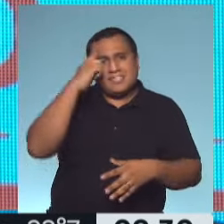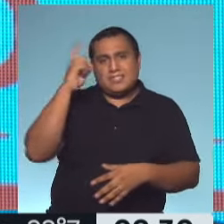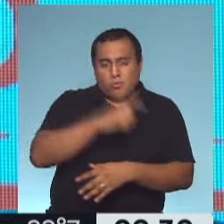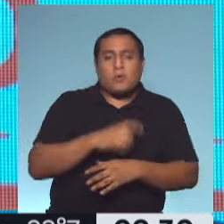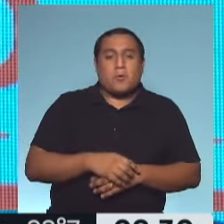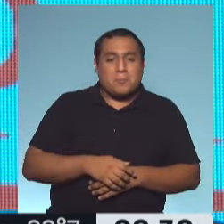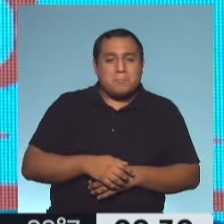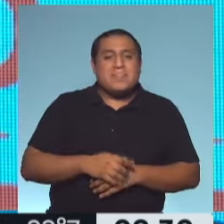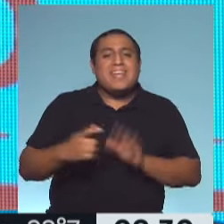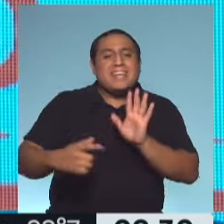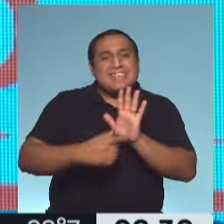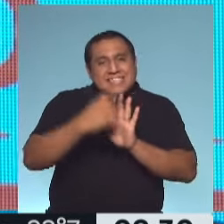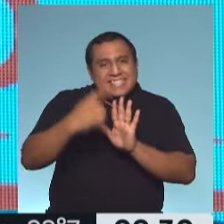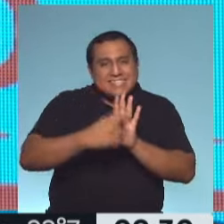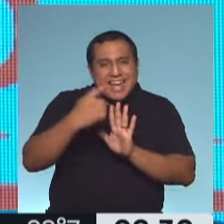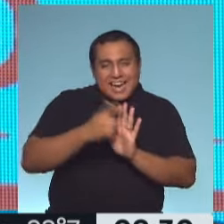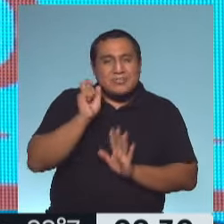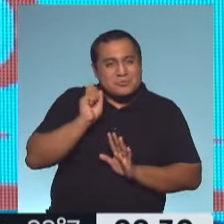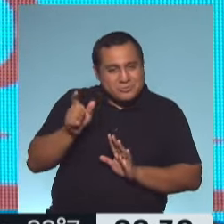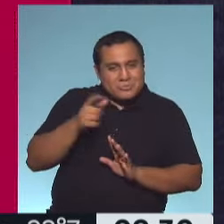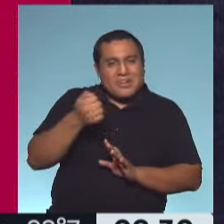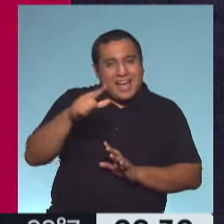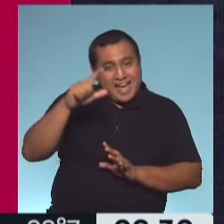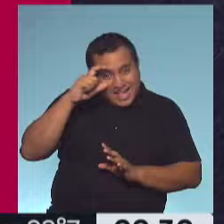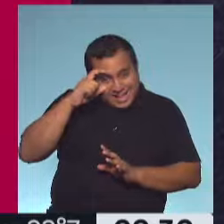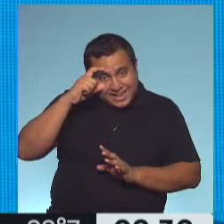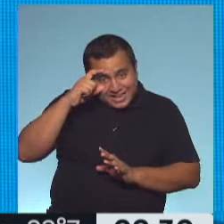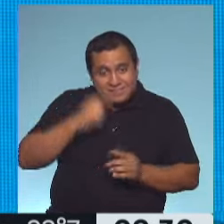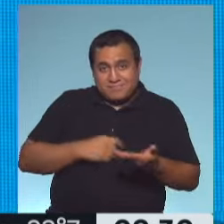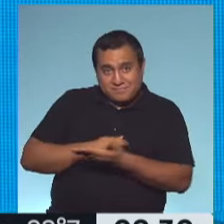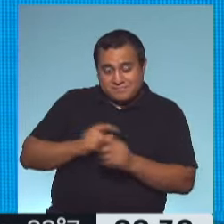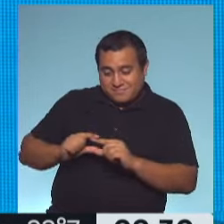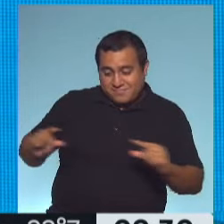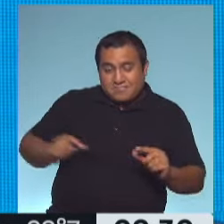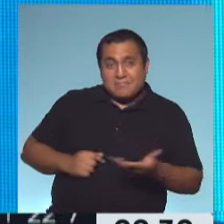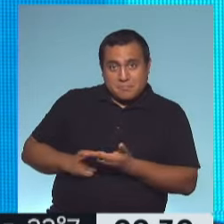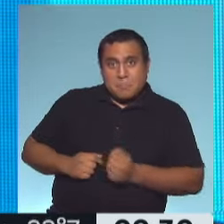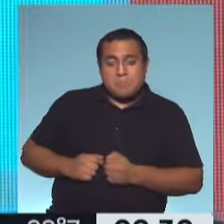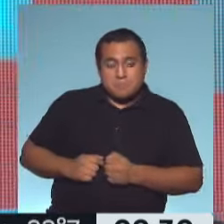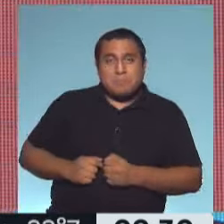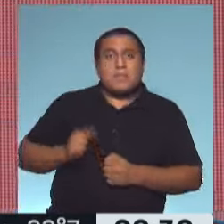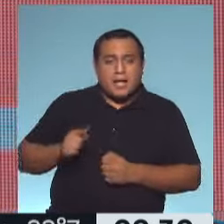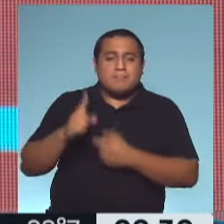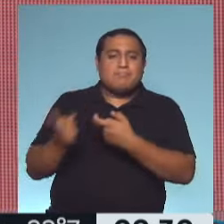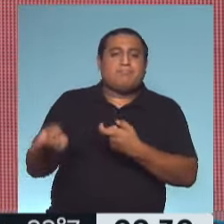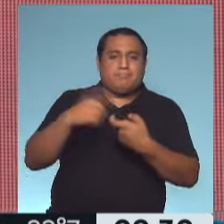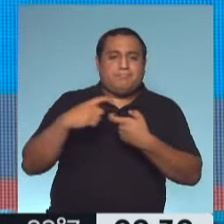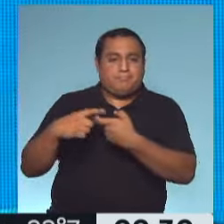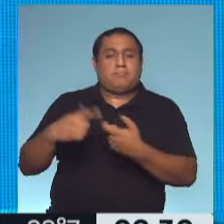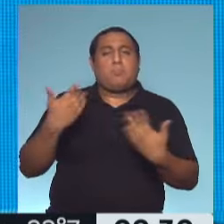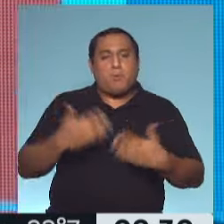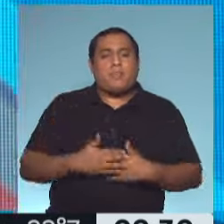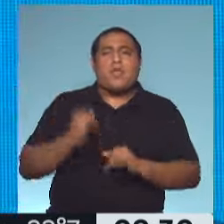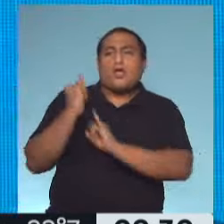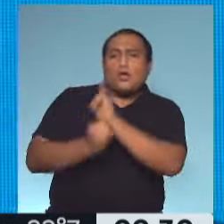cuentos que yo me cuento, si querés desanudarte, como decía Ale, los cuentos que yo me cuento, arroba los cuentos que yo me cuento, la siguen ahí, por supuesto, con los